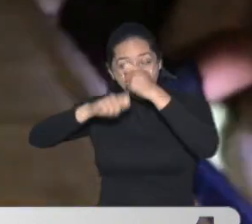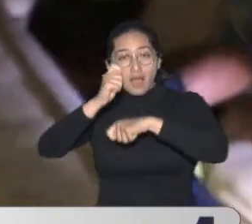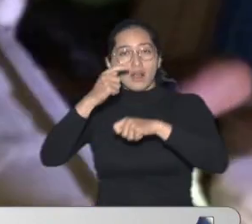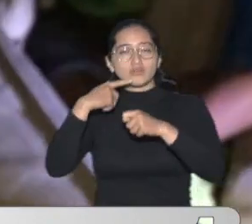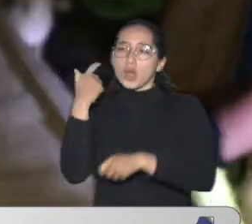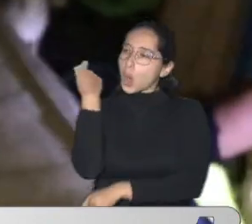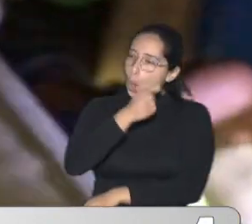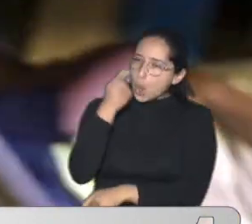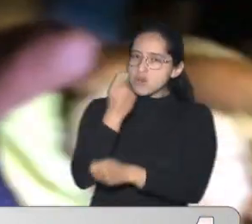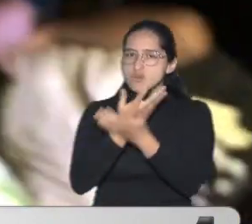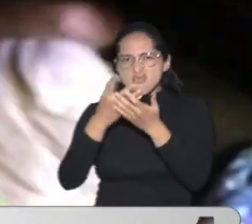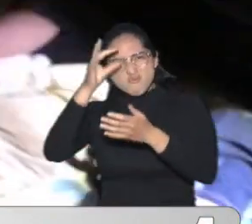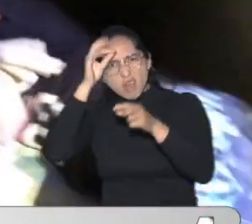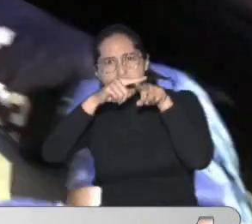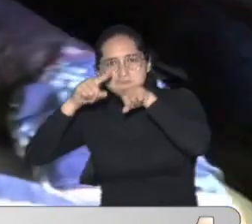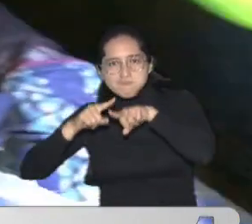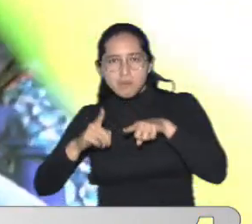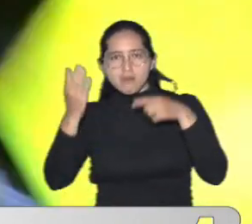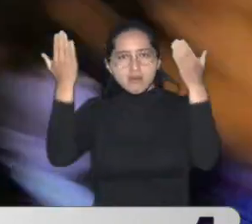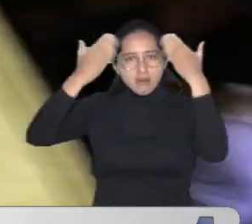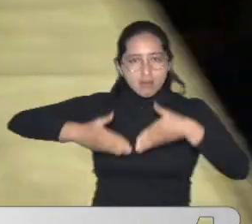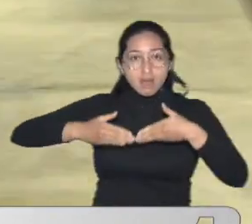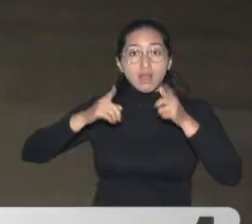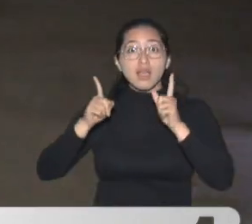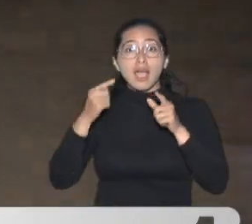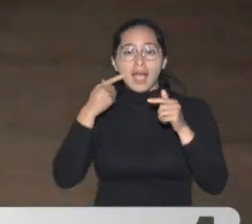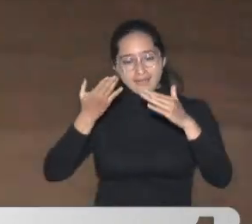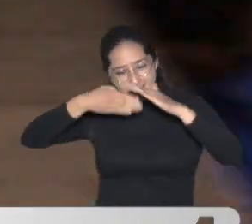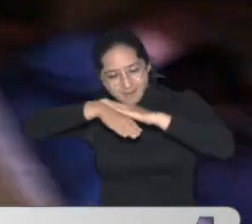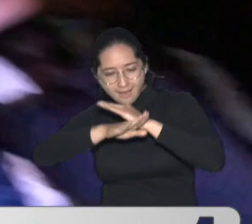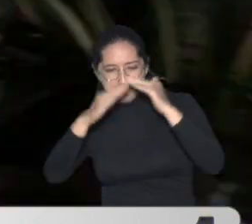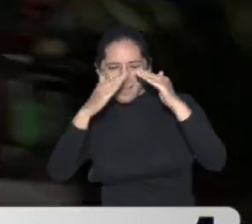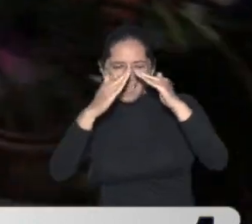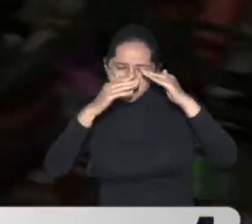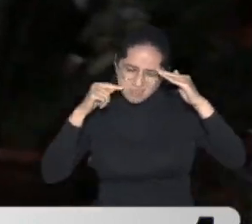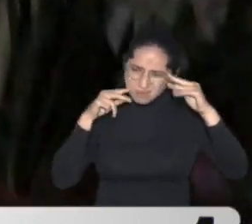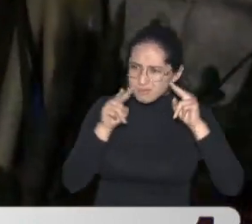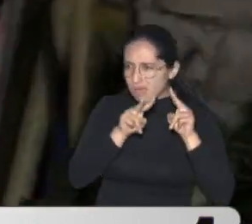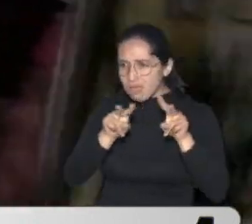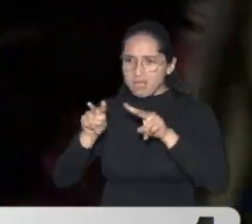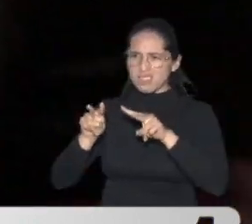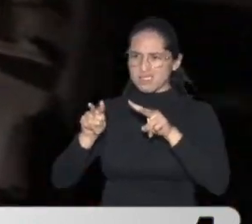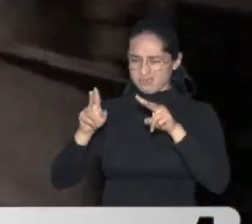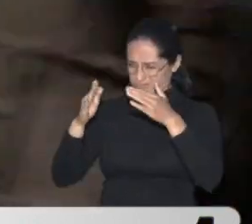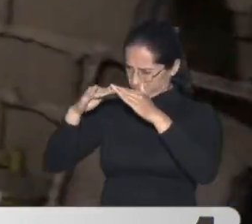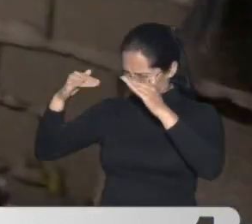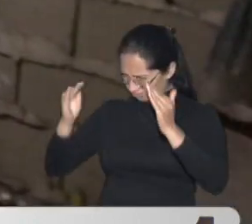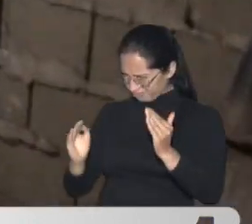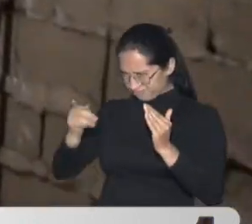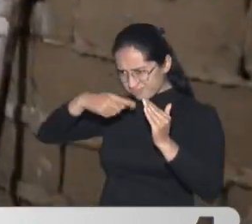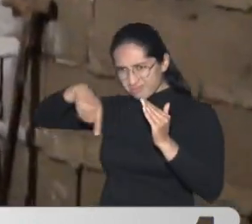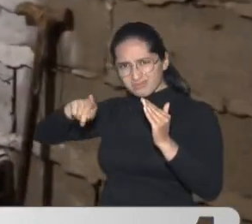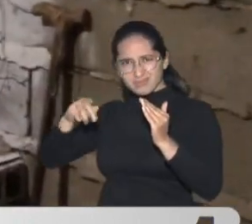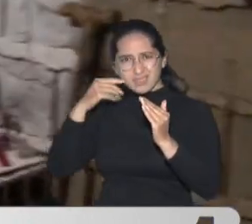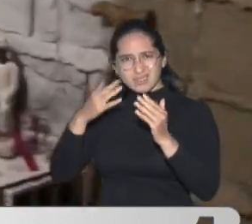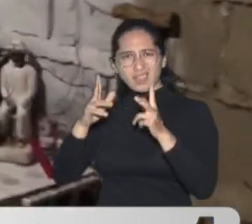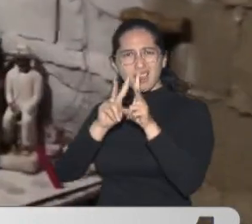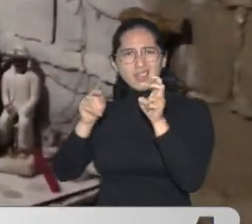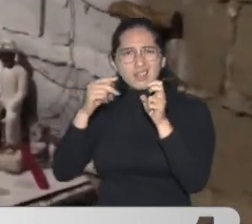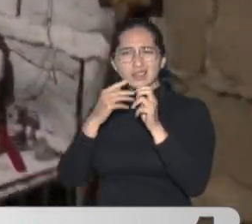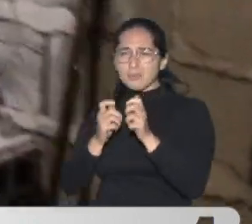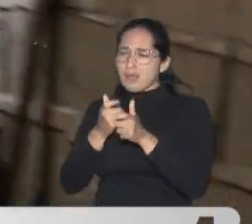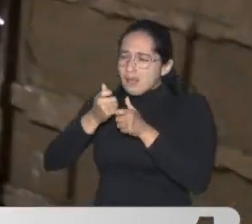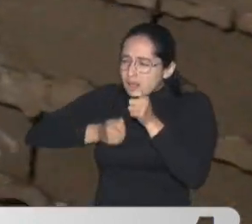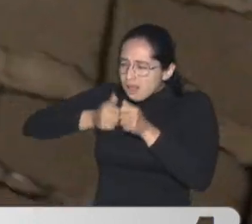En estos allanamientos Se encuentra Un altar Es claro Que practicaban La santería Al preguntarsele